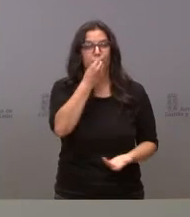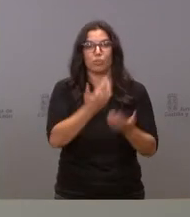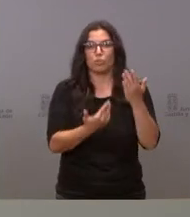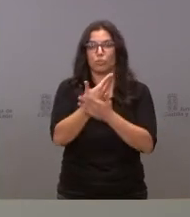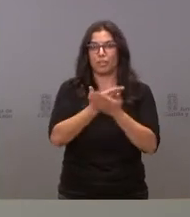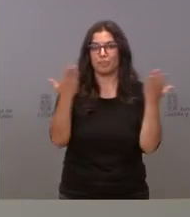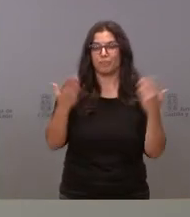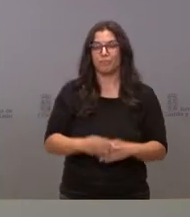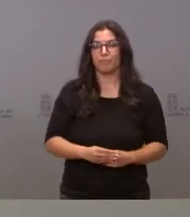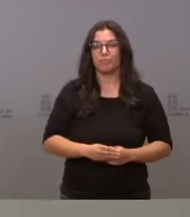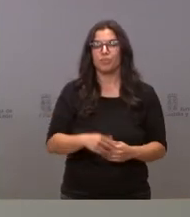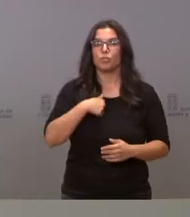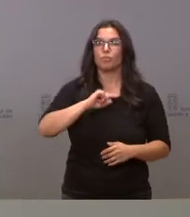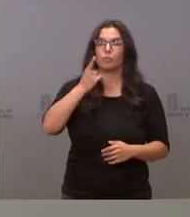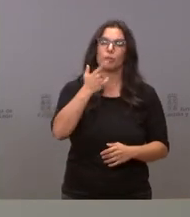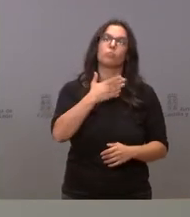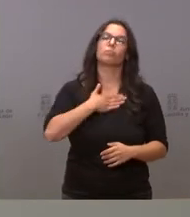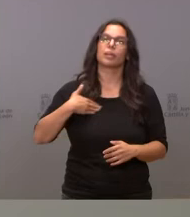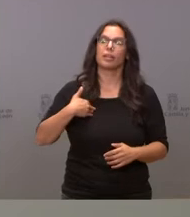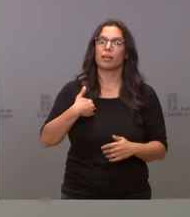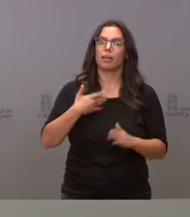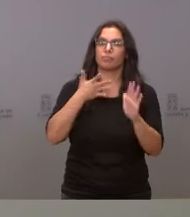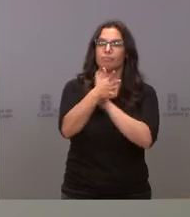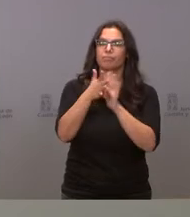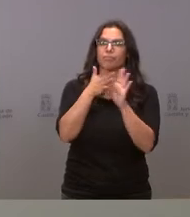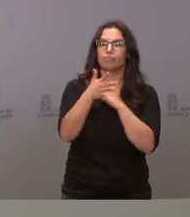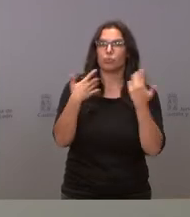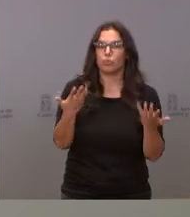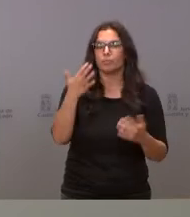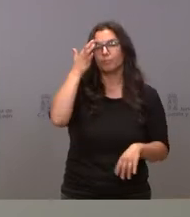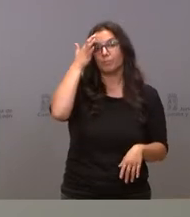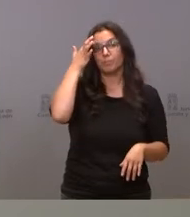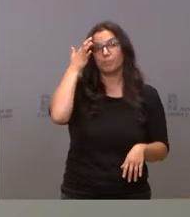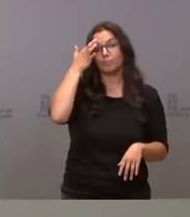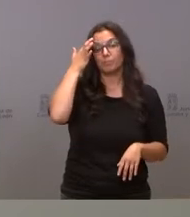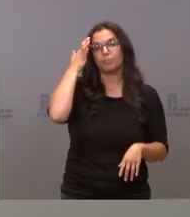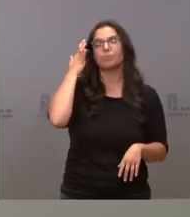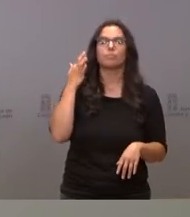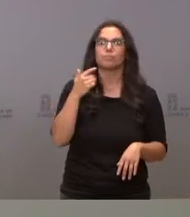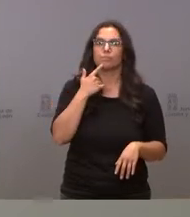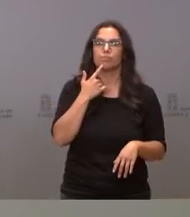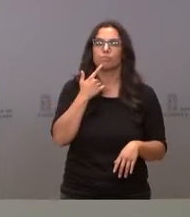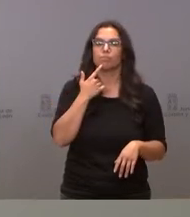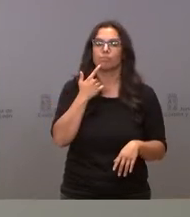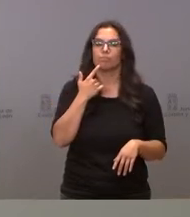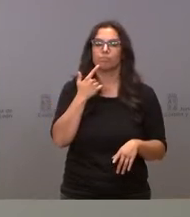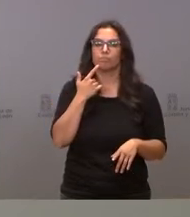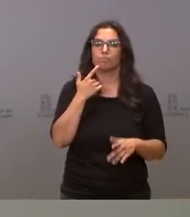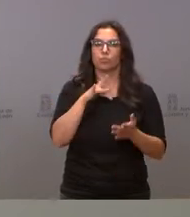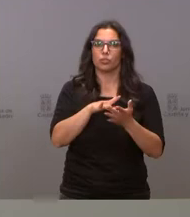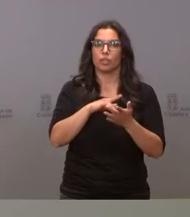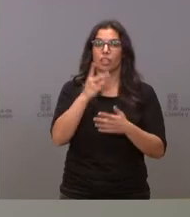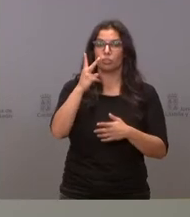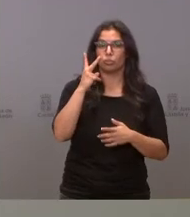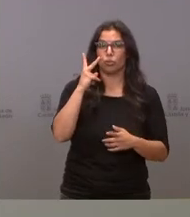a todos. Yo quería iniciar hoy la rueda de prensa condenando los dos presuntos